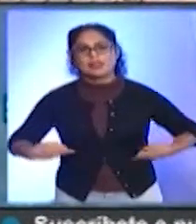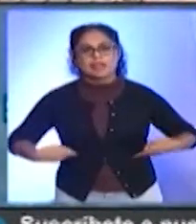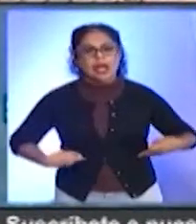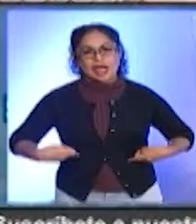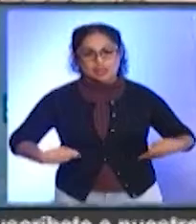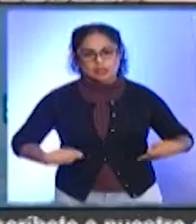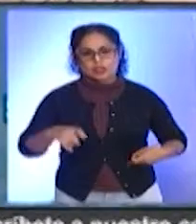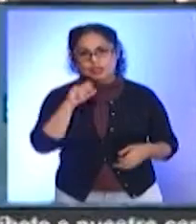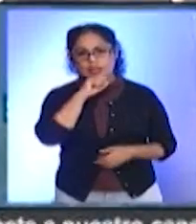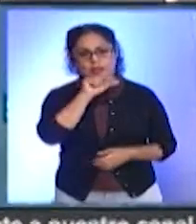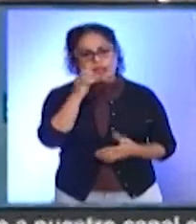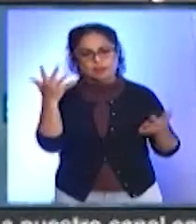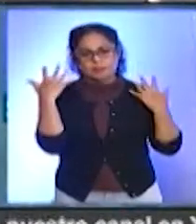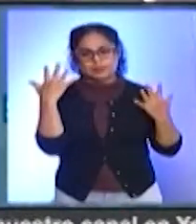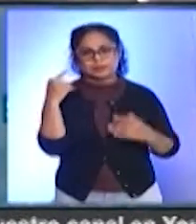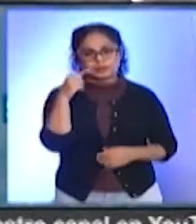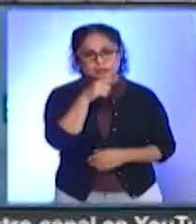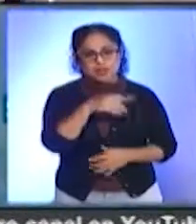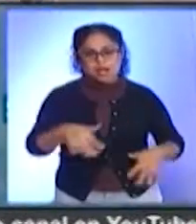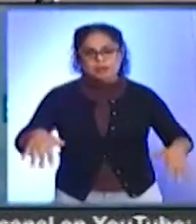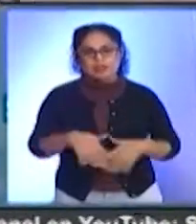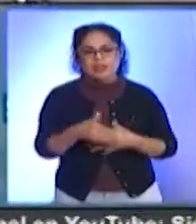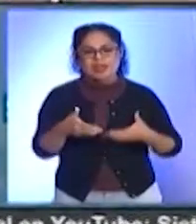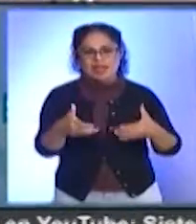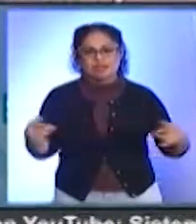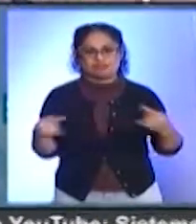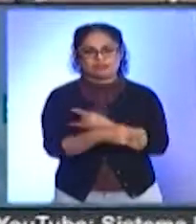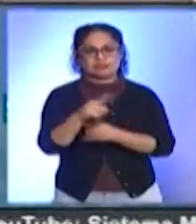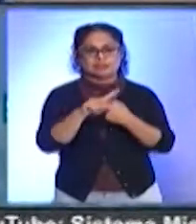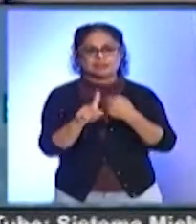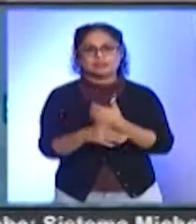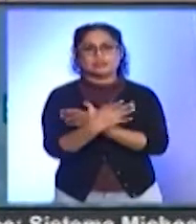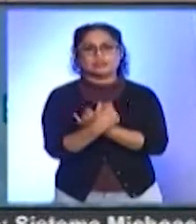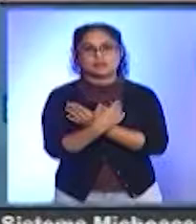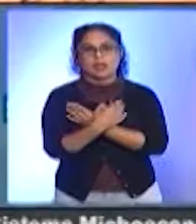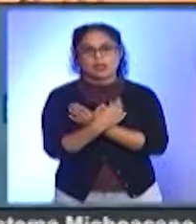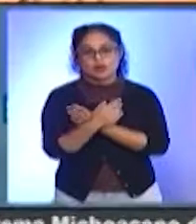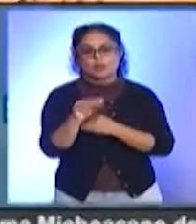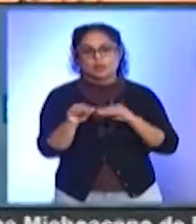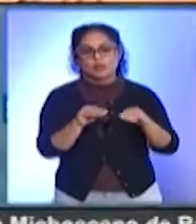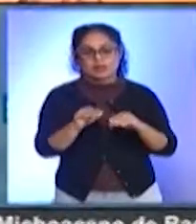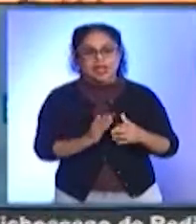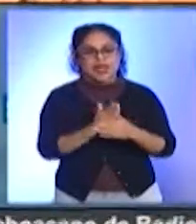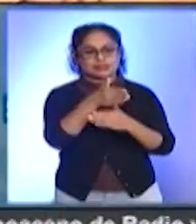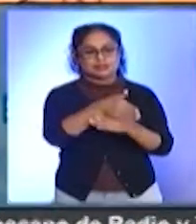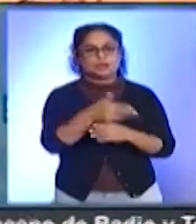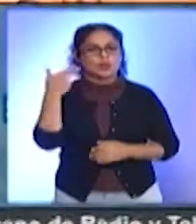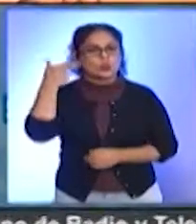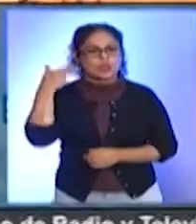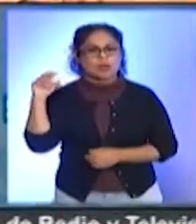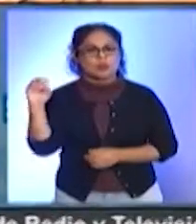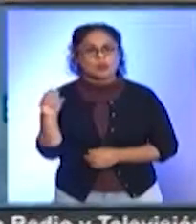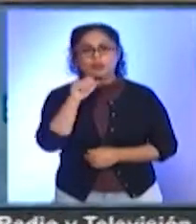de 1814 en Apatzingán, la Avenida Revolución de Zitácuaro, la Modernización del Acceso Vial en Güetamo, entre otras. Además,